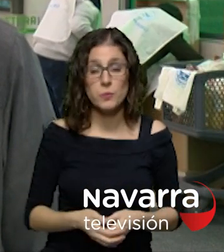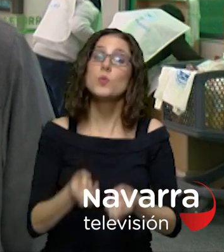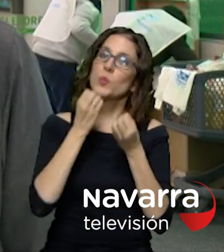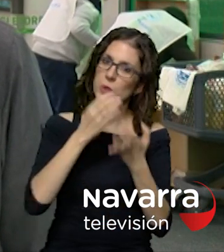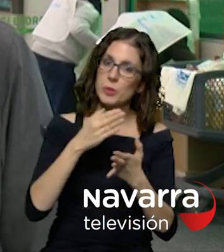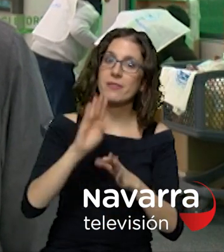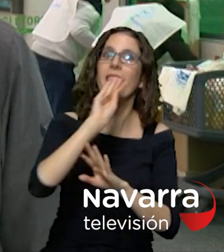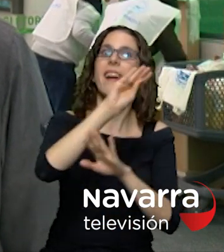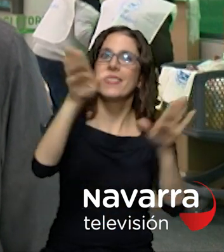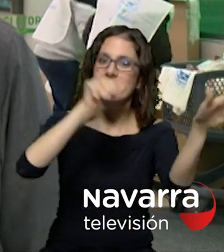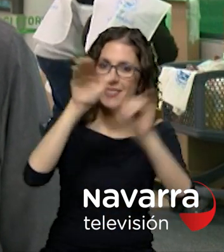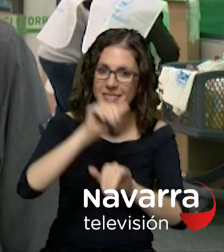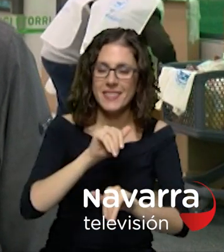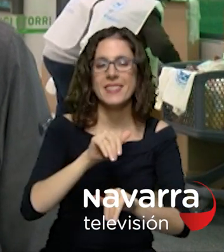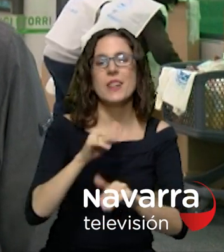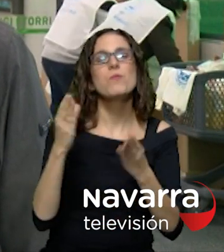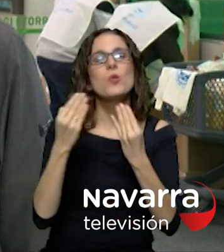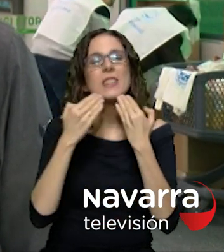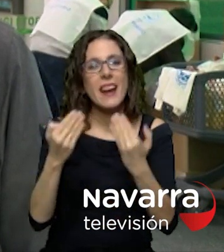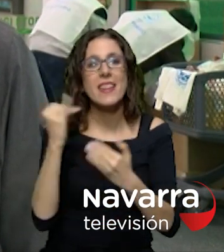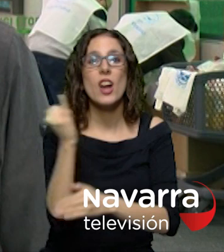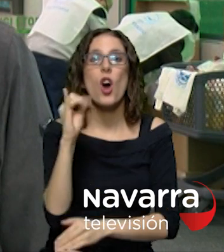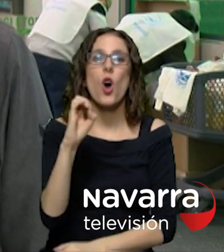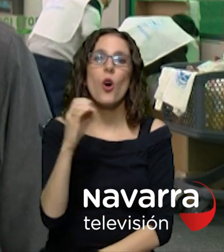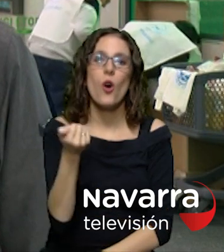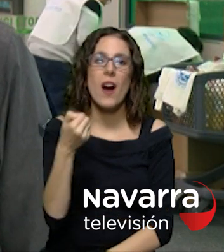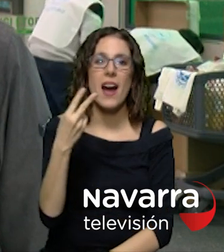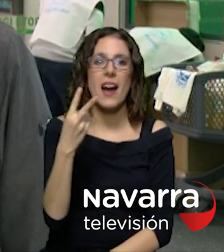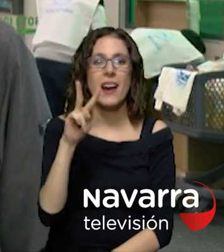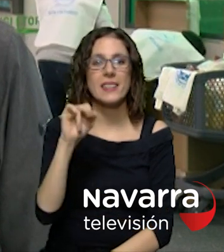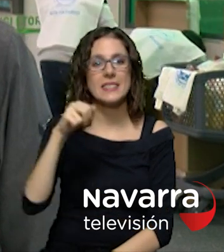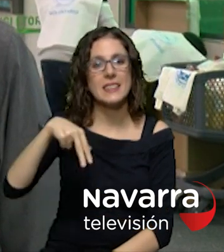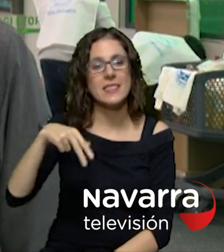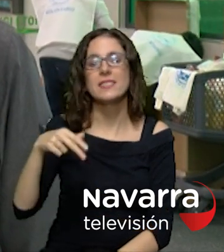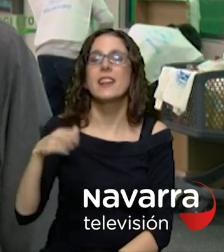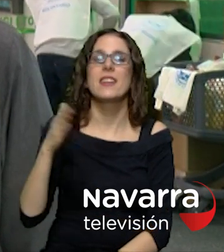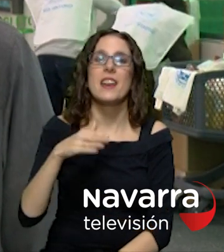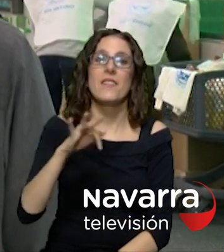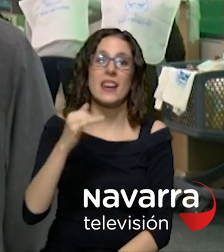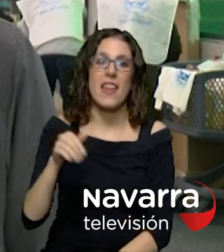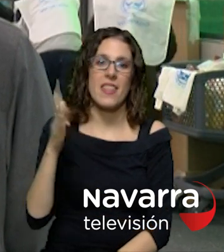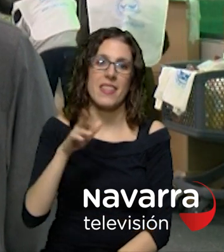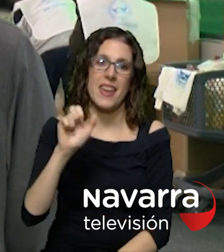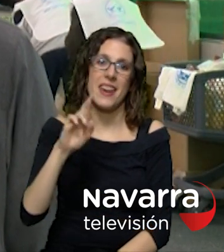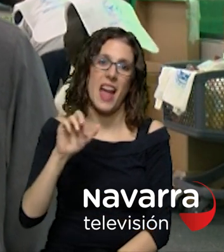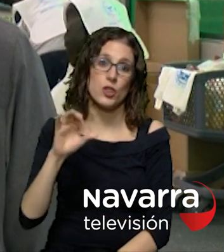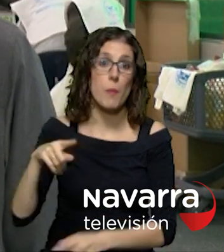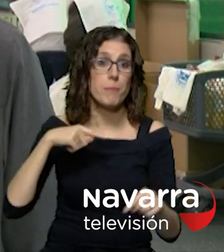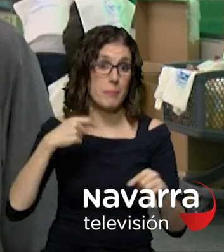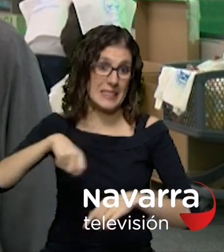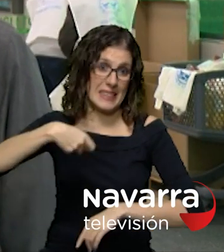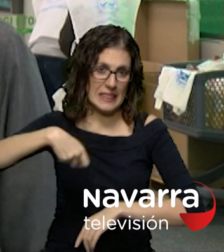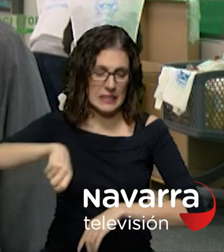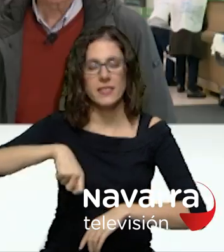quedamos muchas gracias joaquín fernández ceraso presidente del banco de alimentos de navarra por haber estado con nosotros y haciendo ese llamamiento también